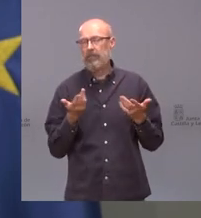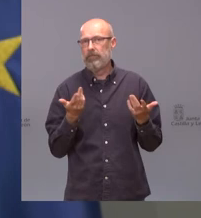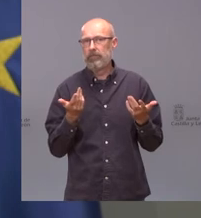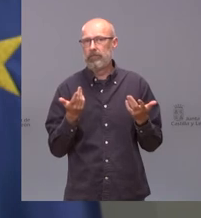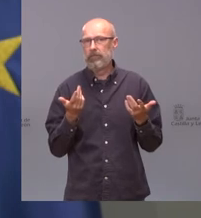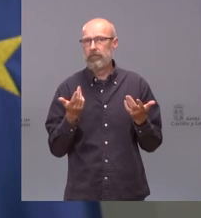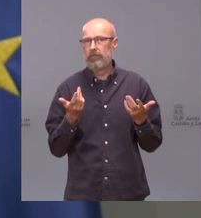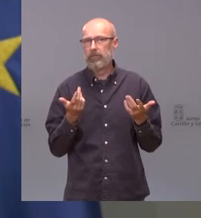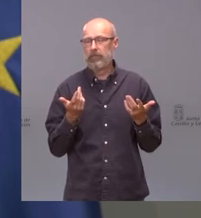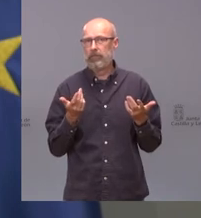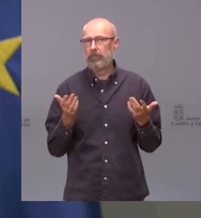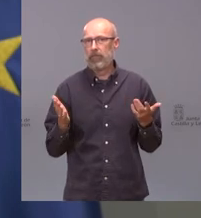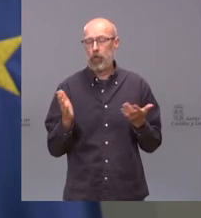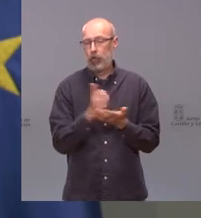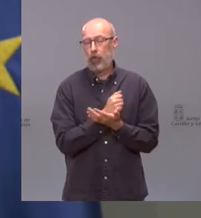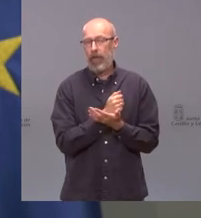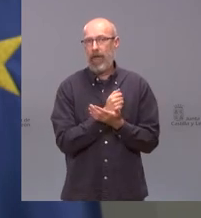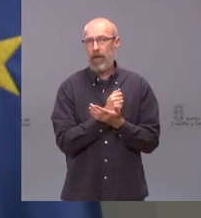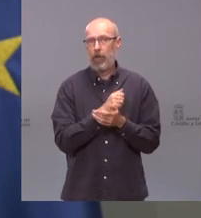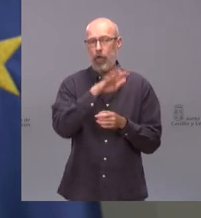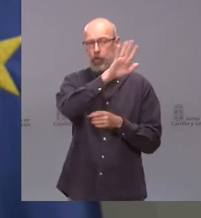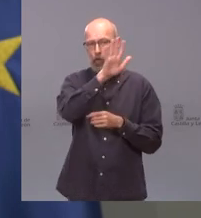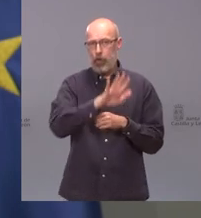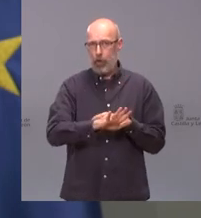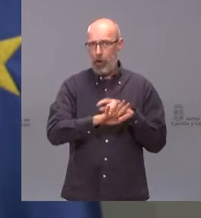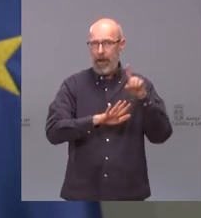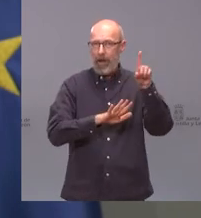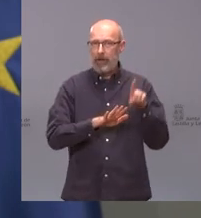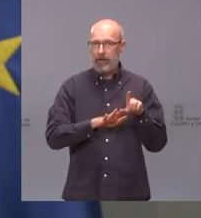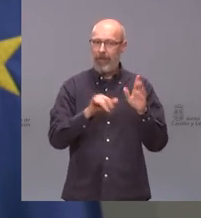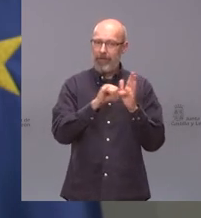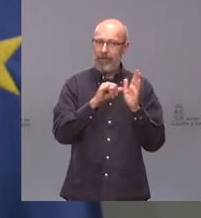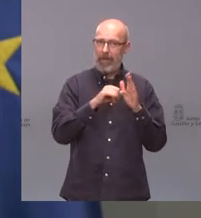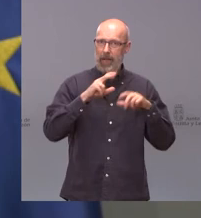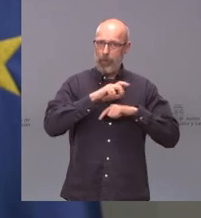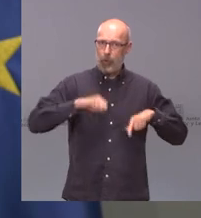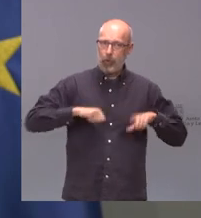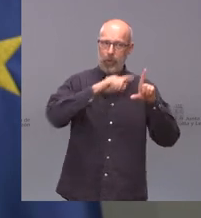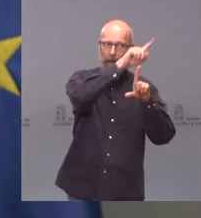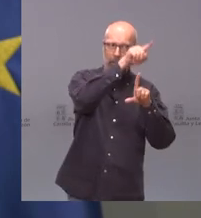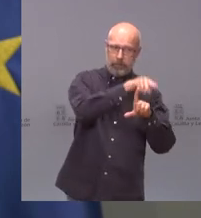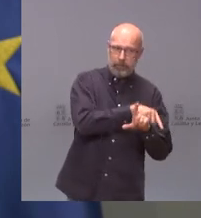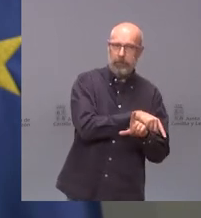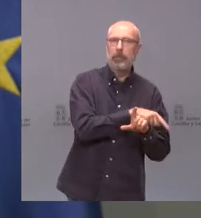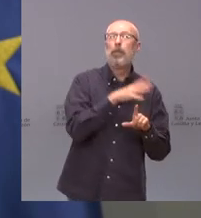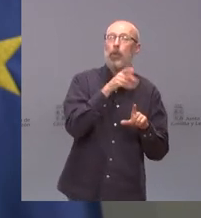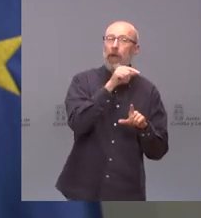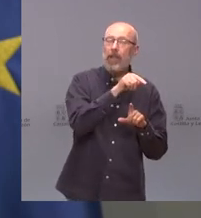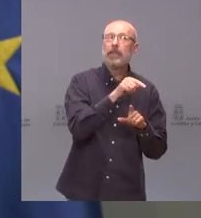en todas las zonas cercanas a la frontera que son las que mayor